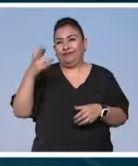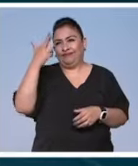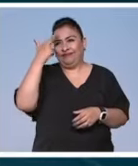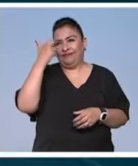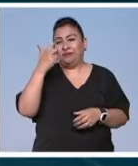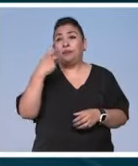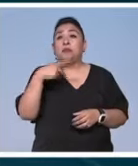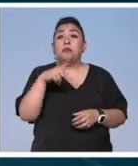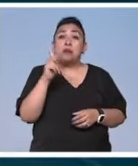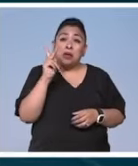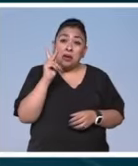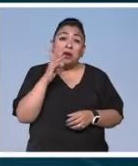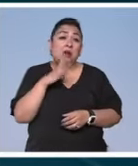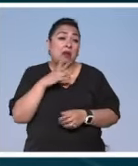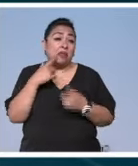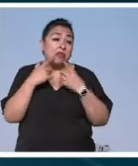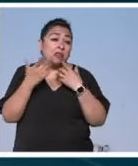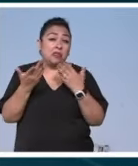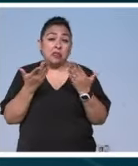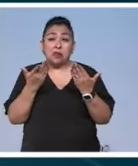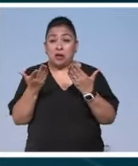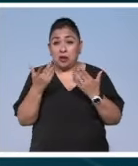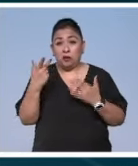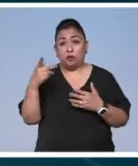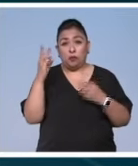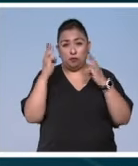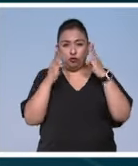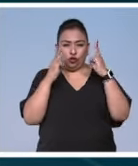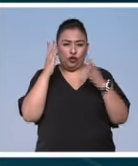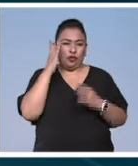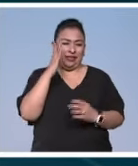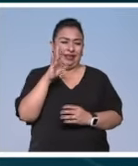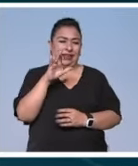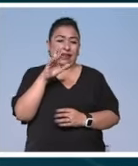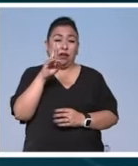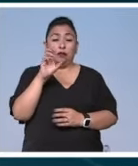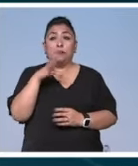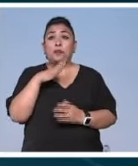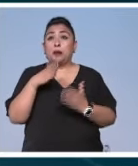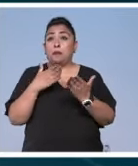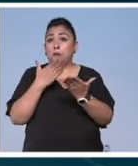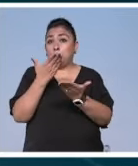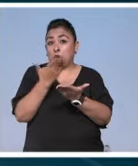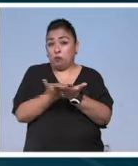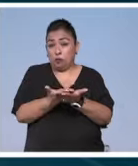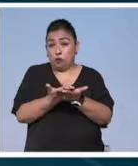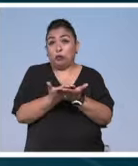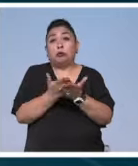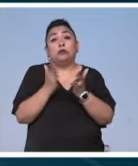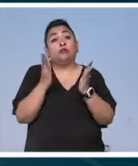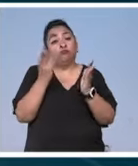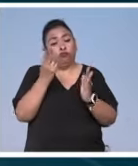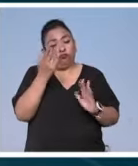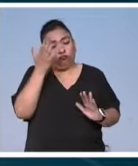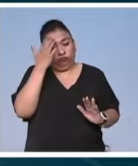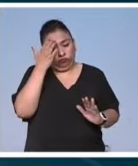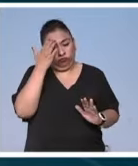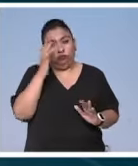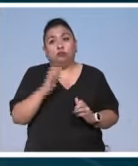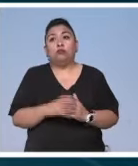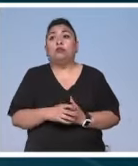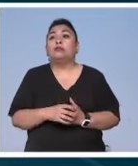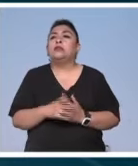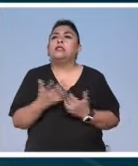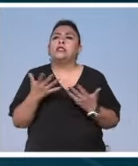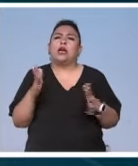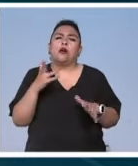pero que, bueno, se pusieron a dialogar con estas obras del Museo de San Carlos y, bueno, pues una propuesta que hay que conocer para poderla juzgar. Y